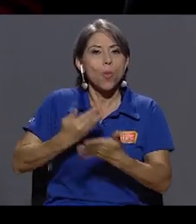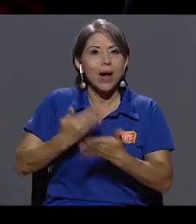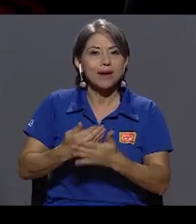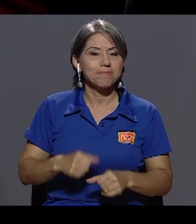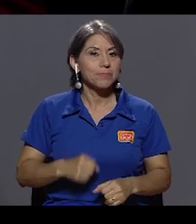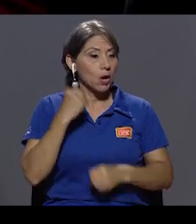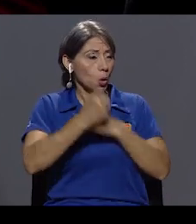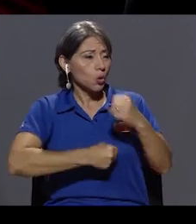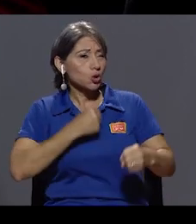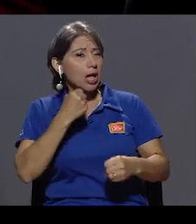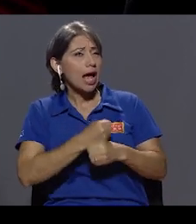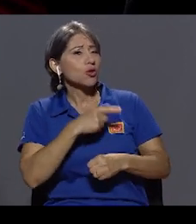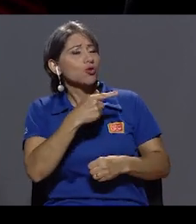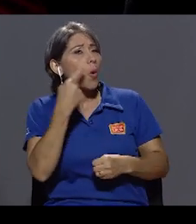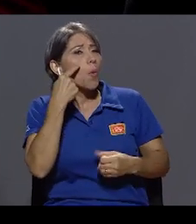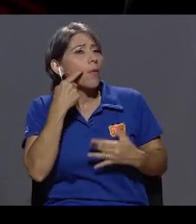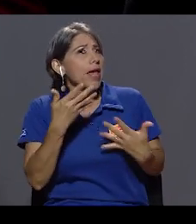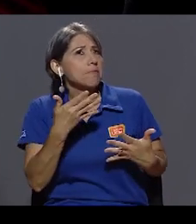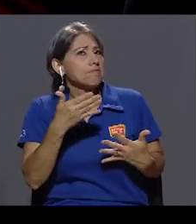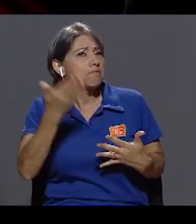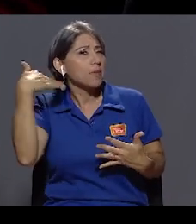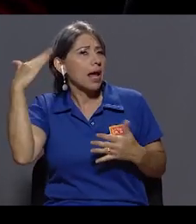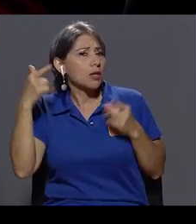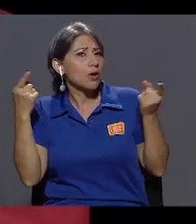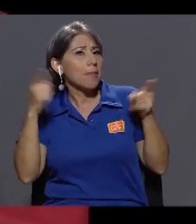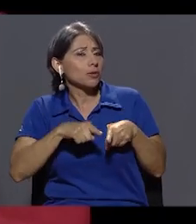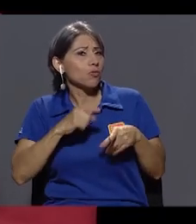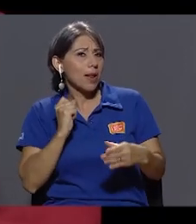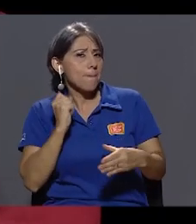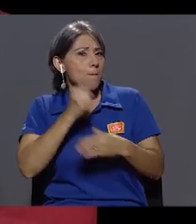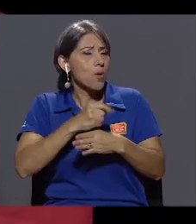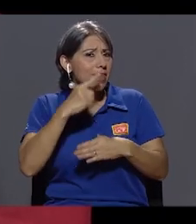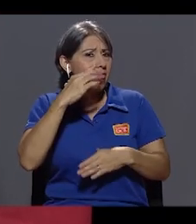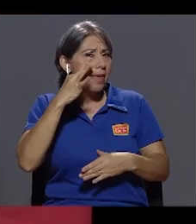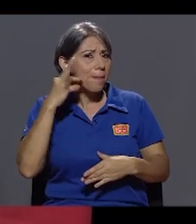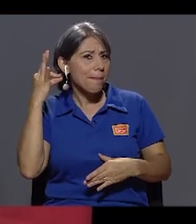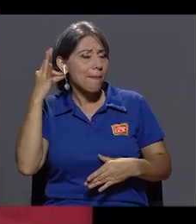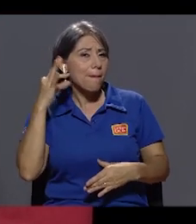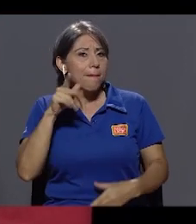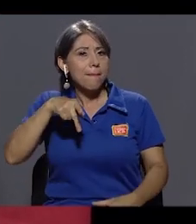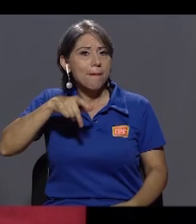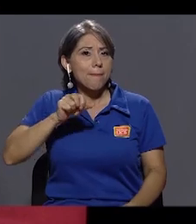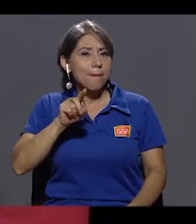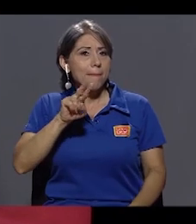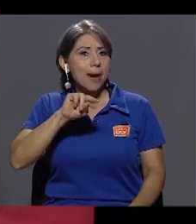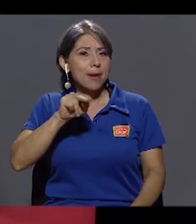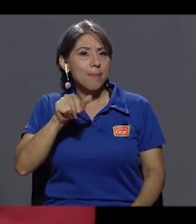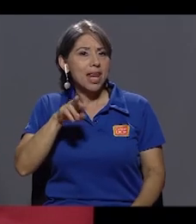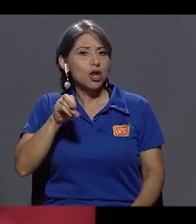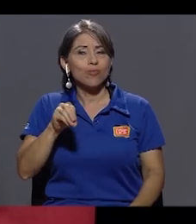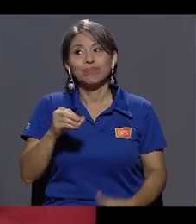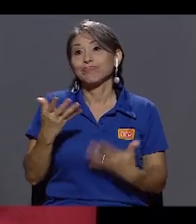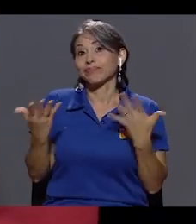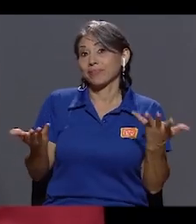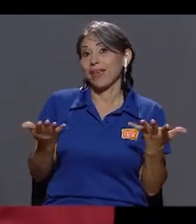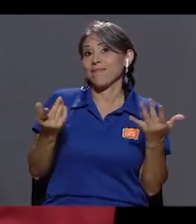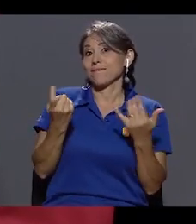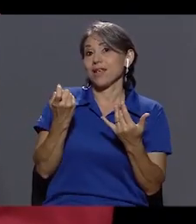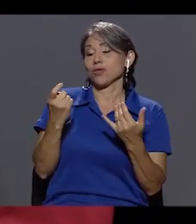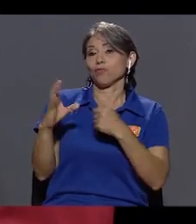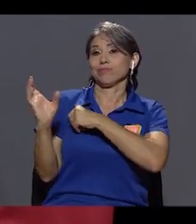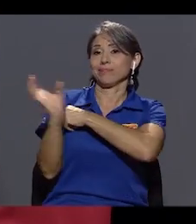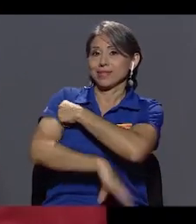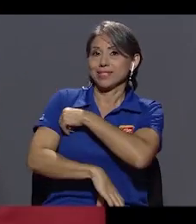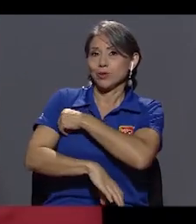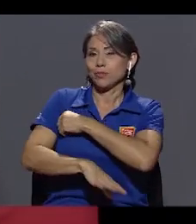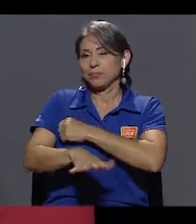los años cómo va aquel hecho? ¿Cómo qué, perdón? ¿Con los años cómo va el hecho? Bueno, quedó de alguna forma impune a